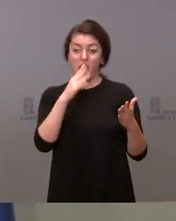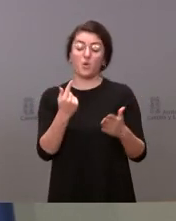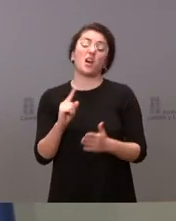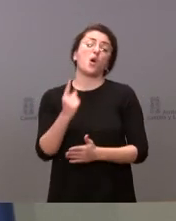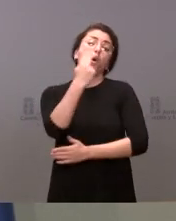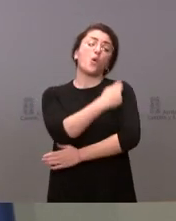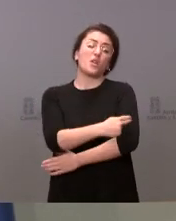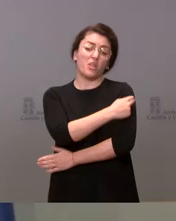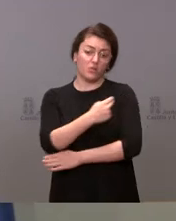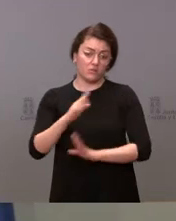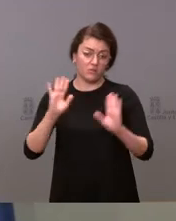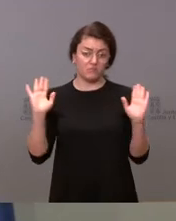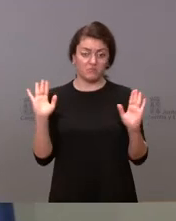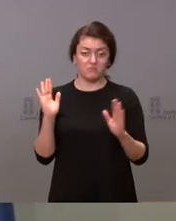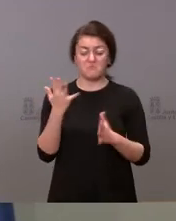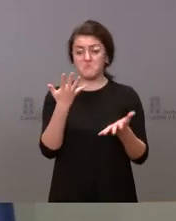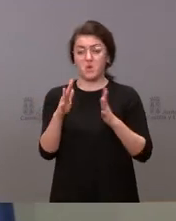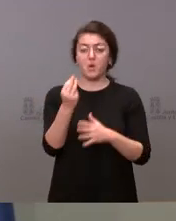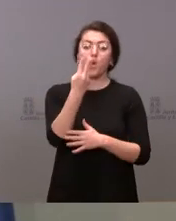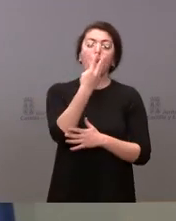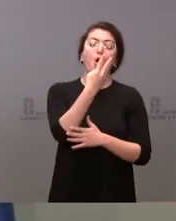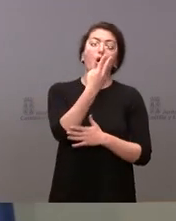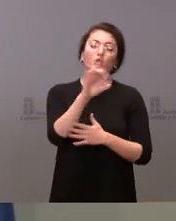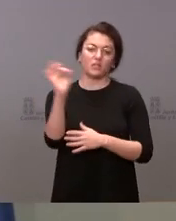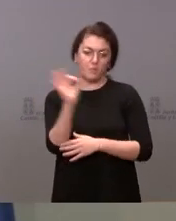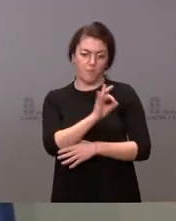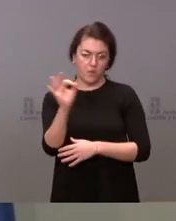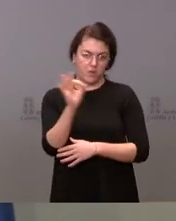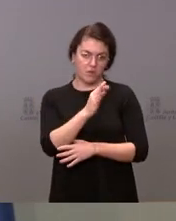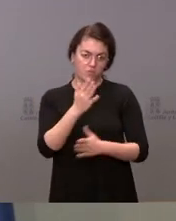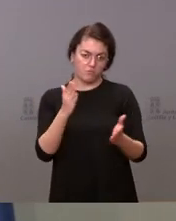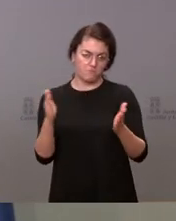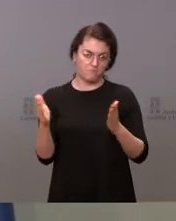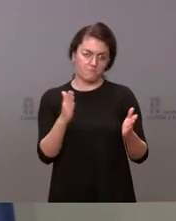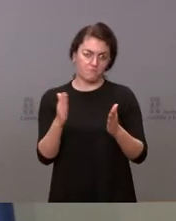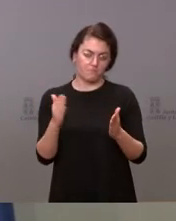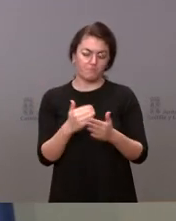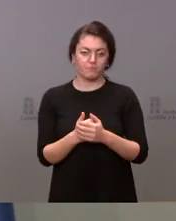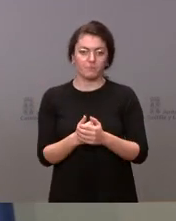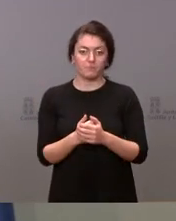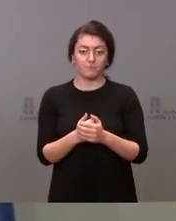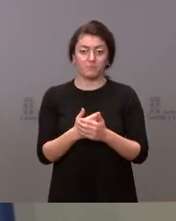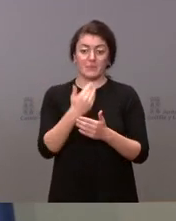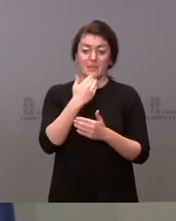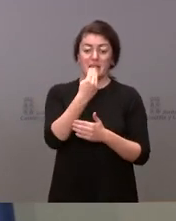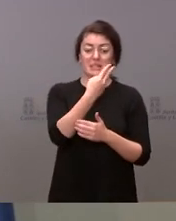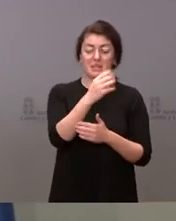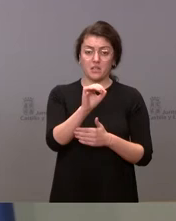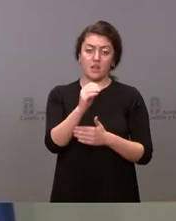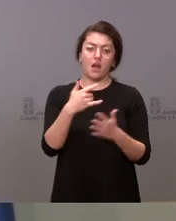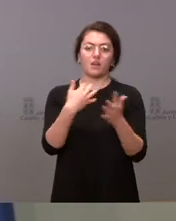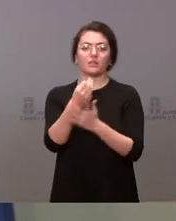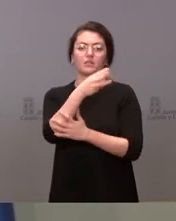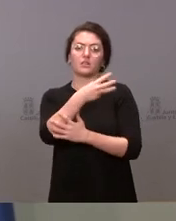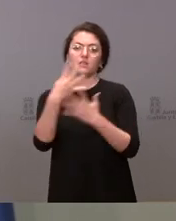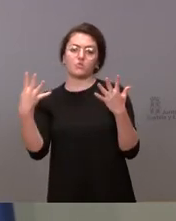entre el 84 y el 80% en el tramo de menor vacunación, que es de 30 a 39 años. Y con dosis